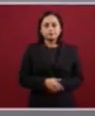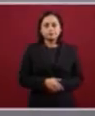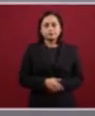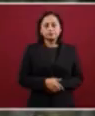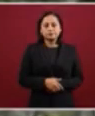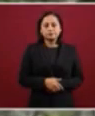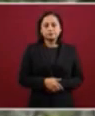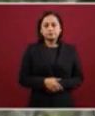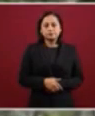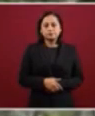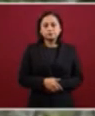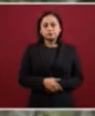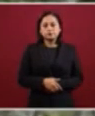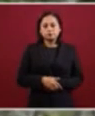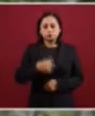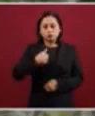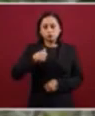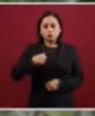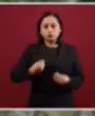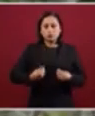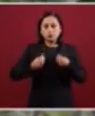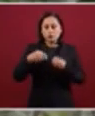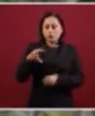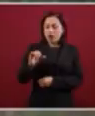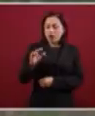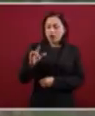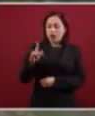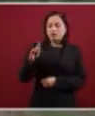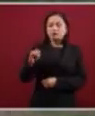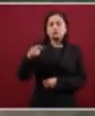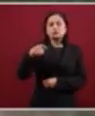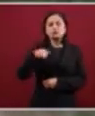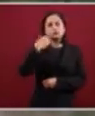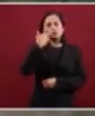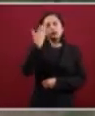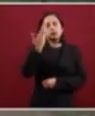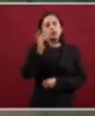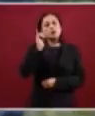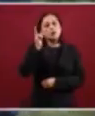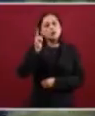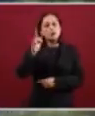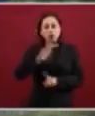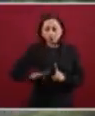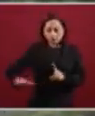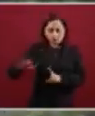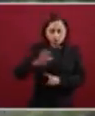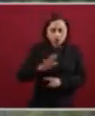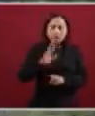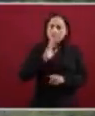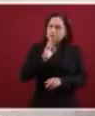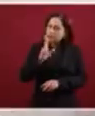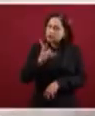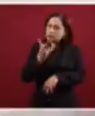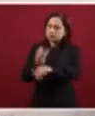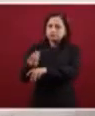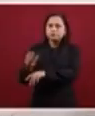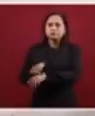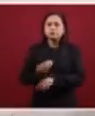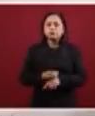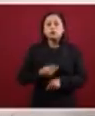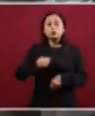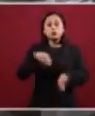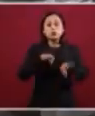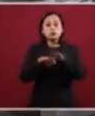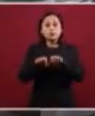Como habitante aquí de Calakmul, me gustaría que se mejorara las infraestructuras que ya existen. Mi trabajo con las abejas no